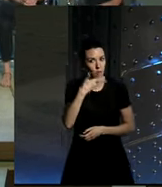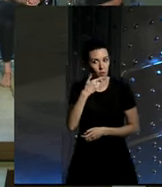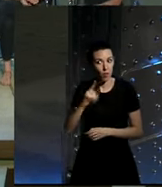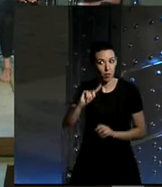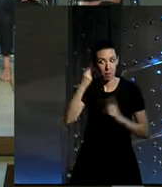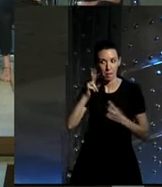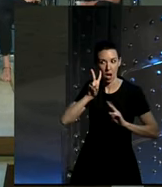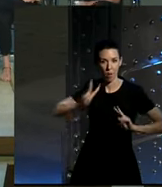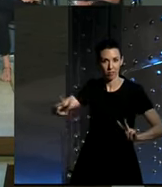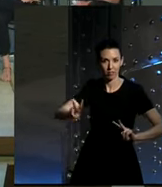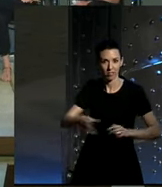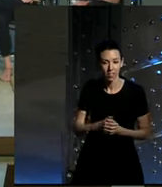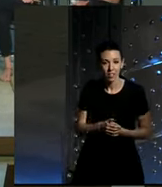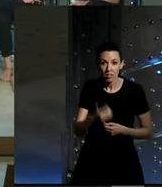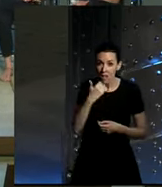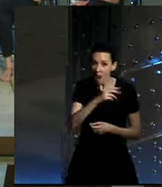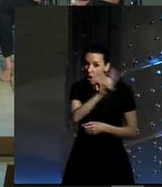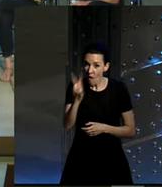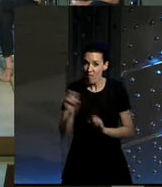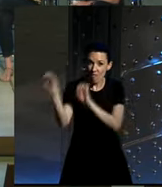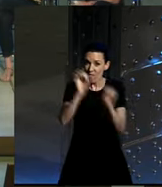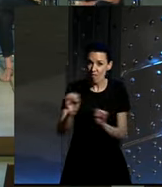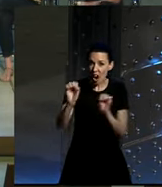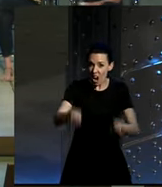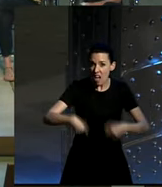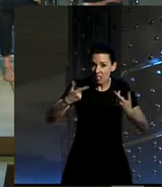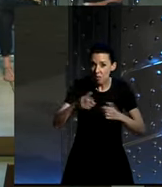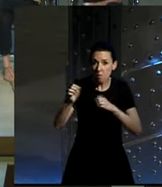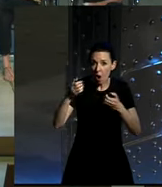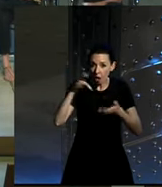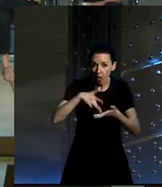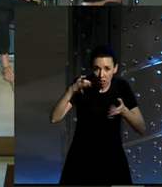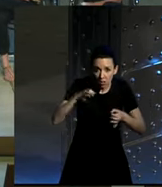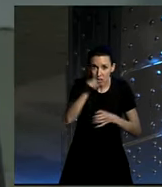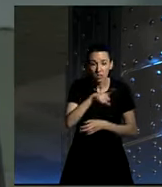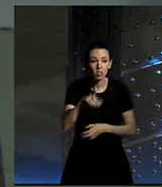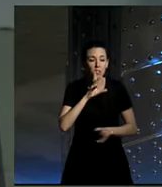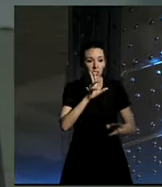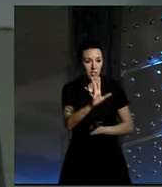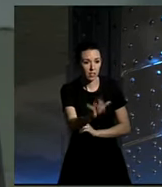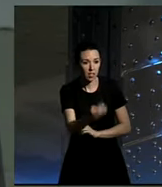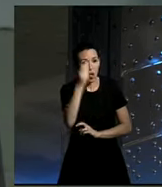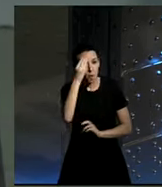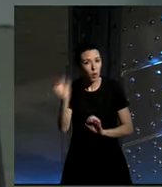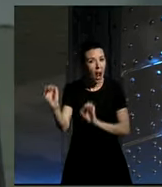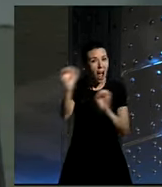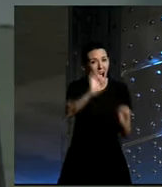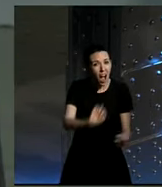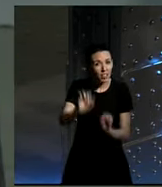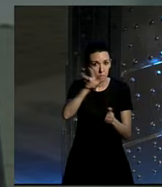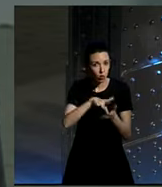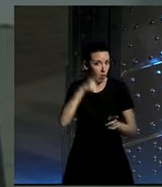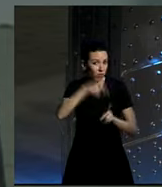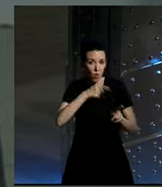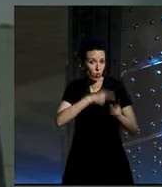primera vista ¿sirve de algo el activismo? ¿lo practicáis? sí yo es que creo que el activismo en la bici es usar la